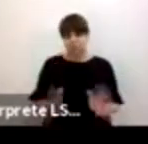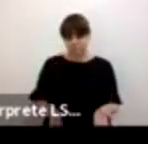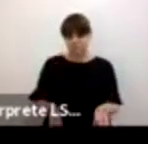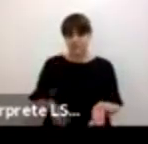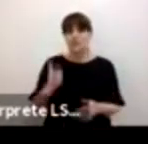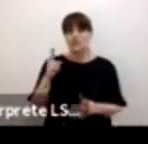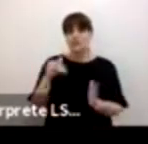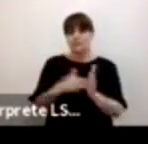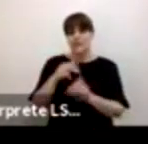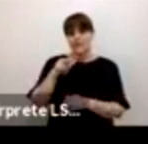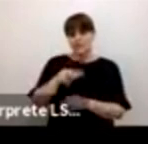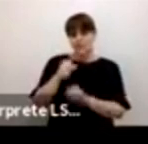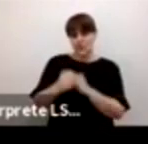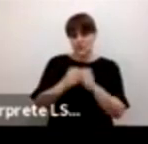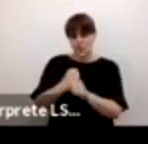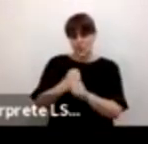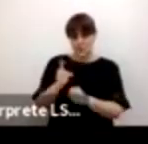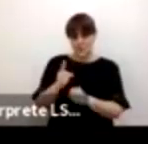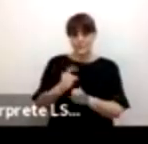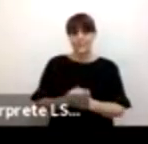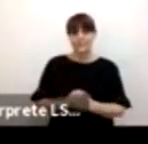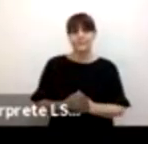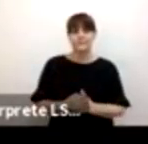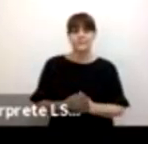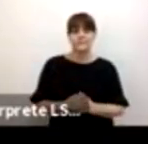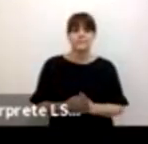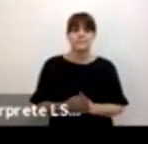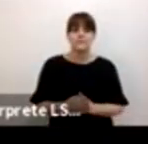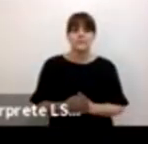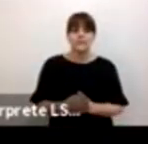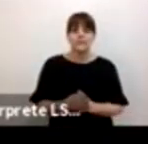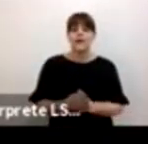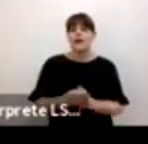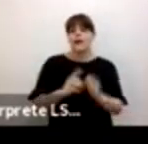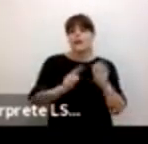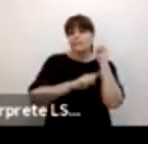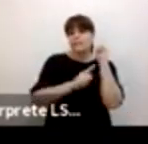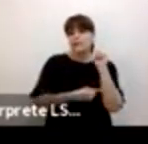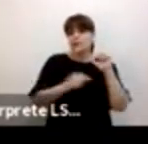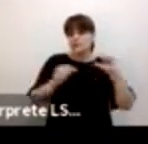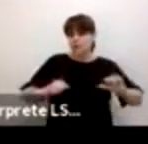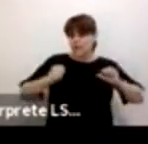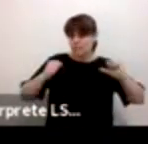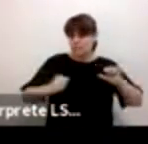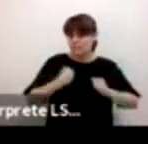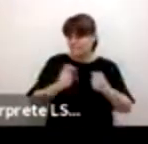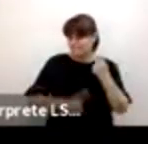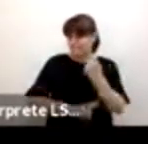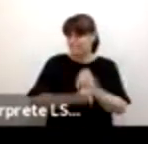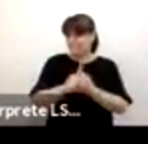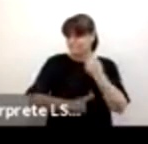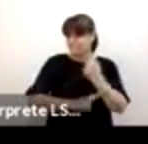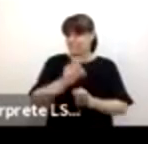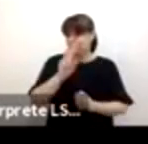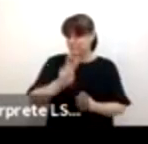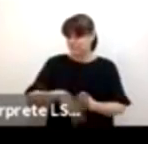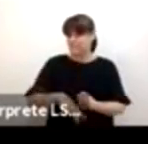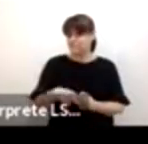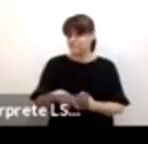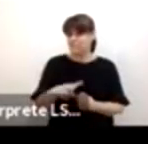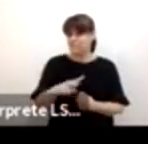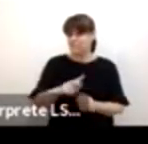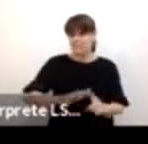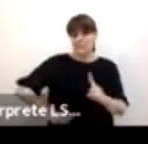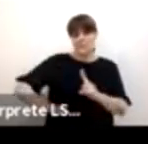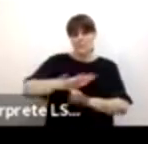el embarazo adolescente presenta un problema público representa un problema público que pone en